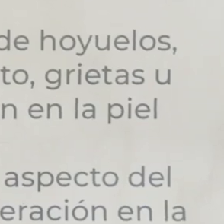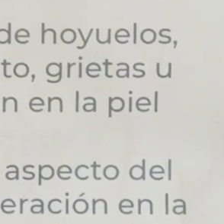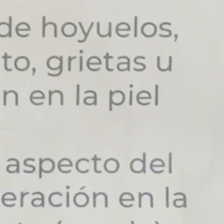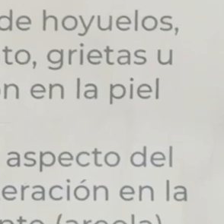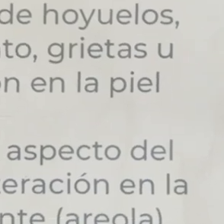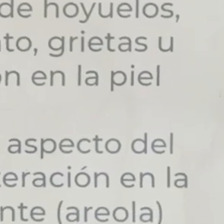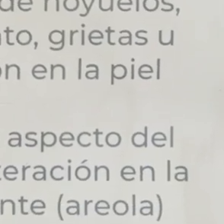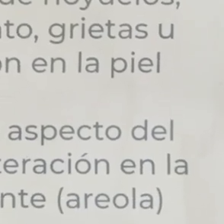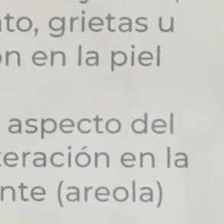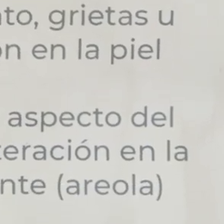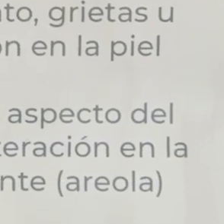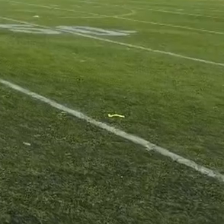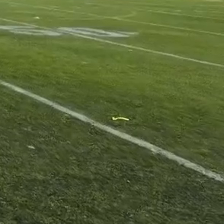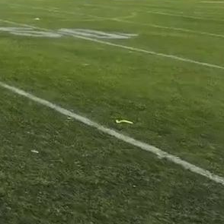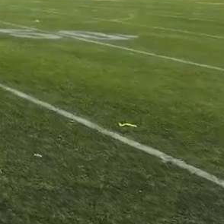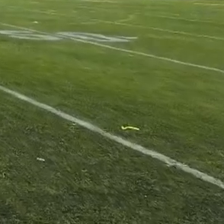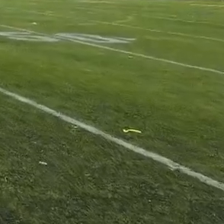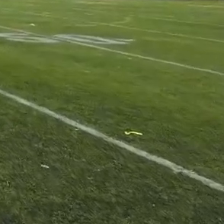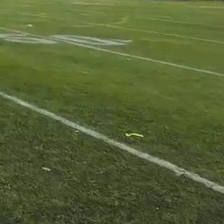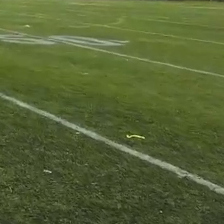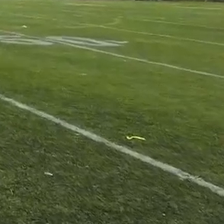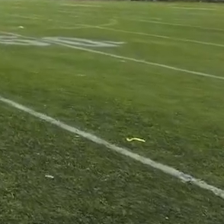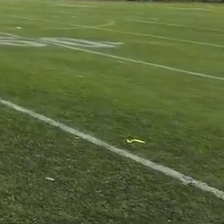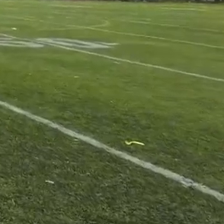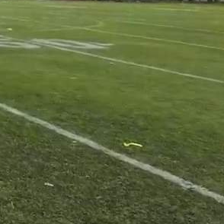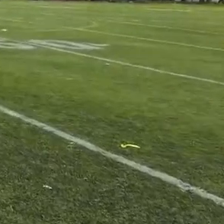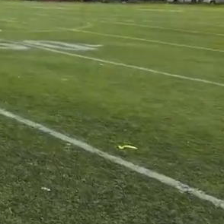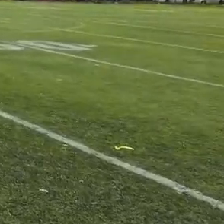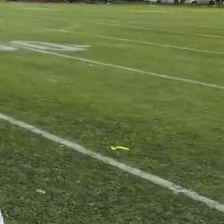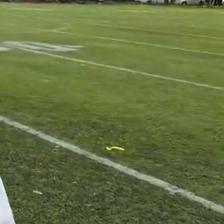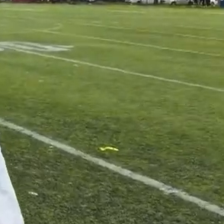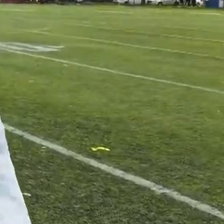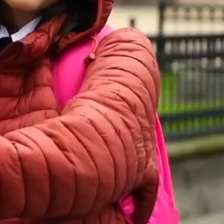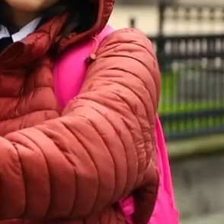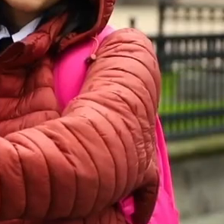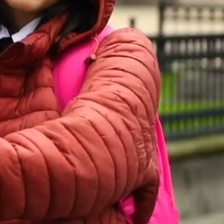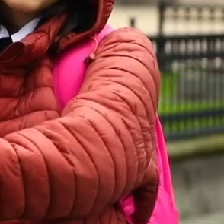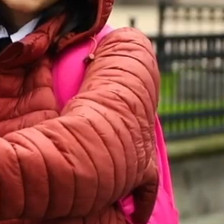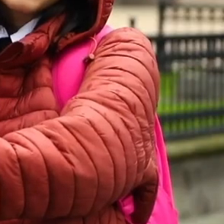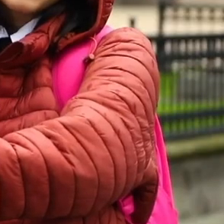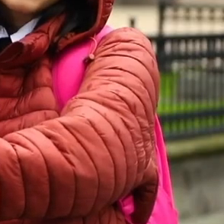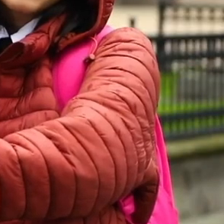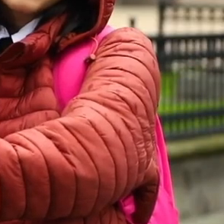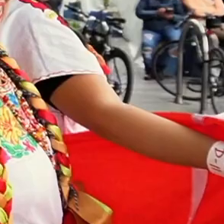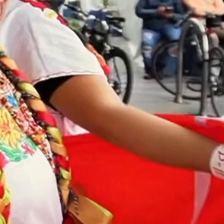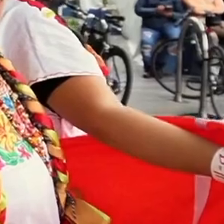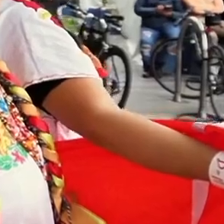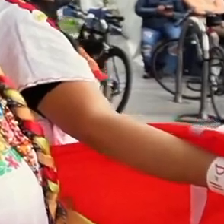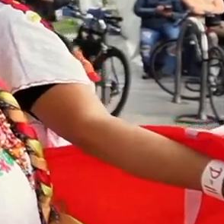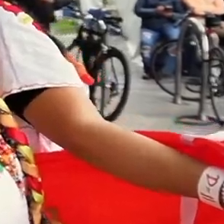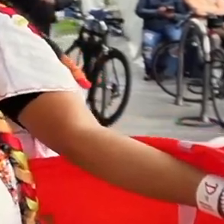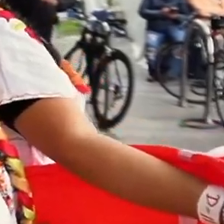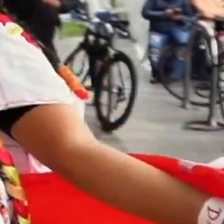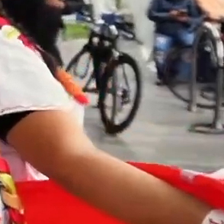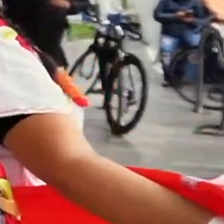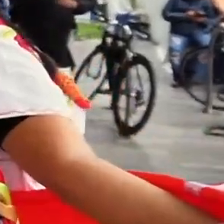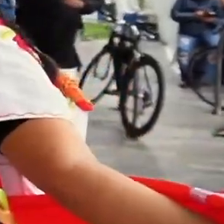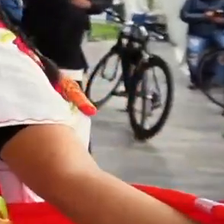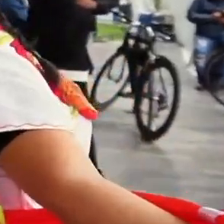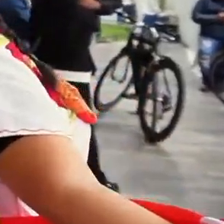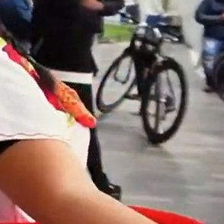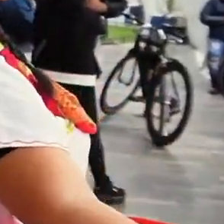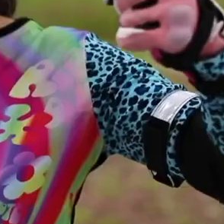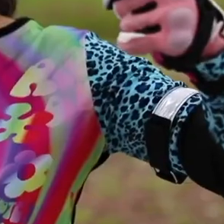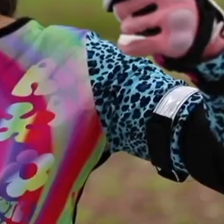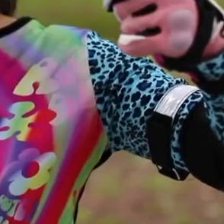Comparte esta información, cuídate y cuida a las demás personas, porque la vida saludable está al alcance de todas